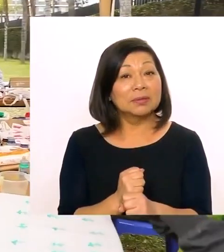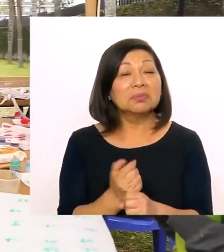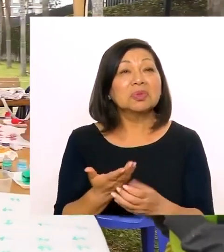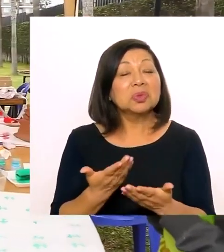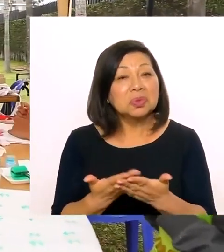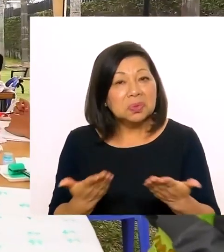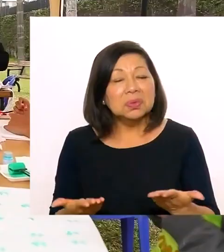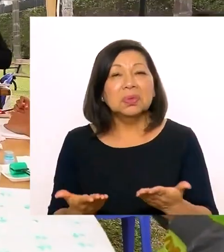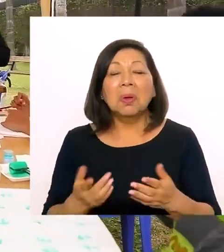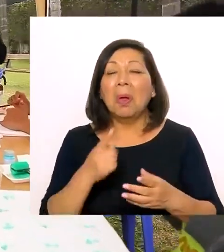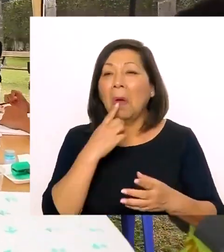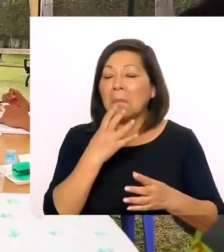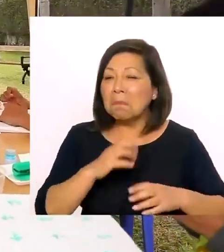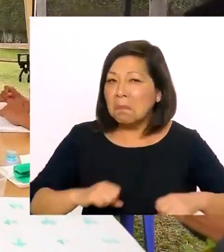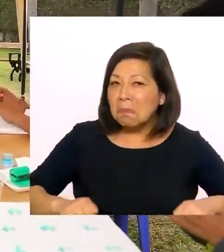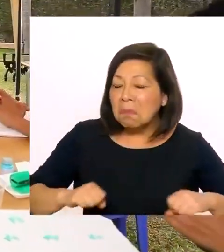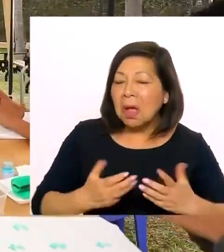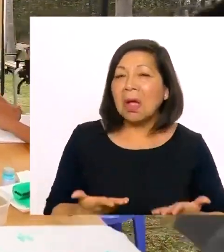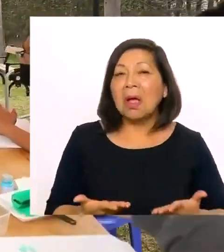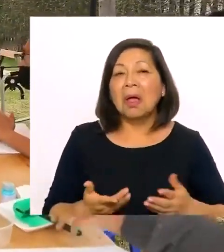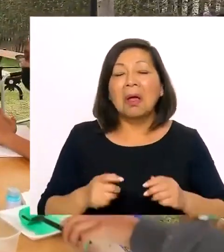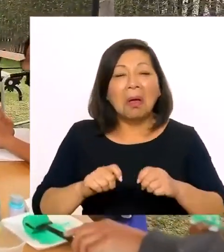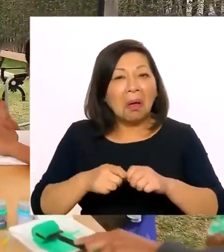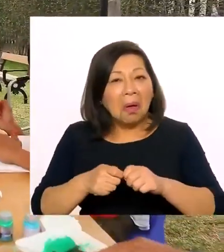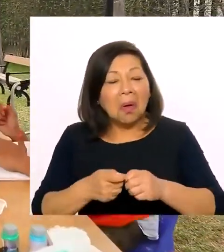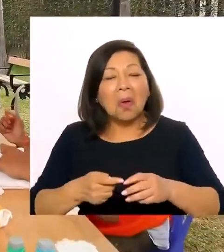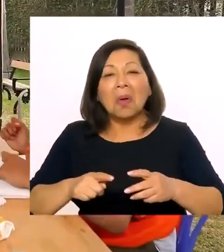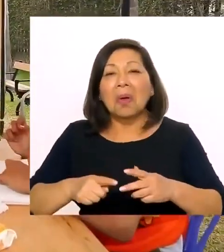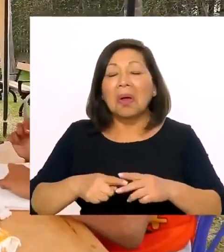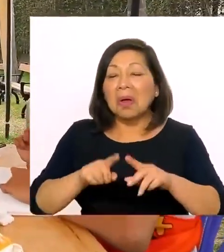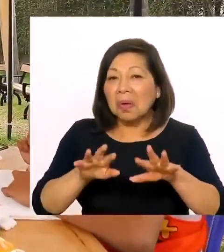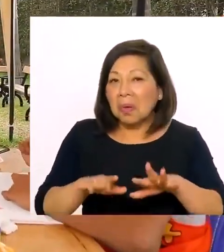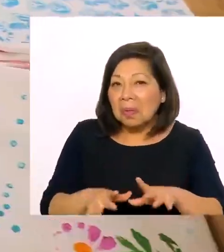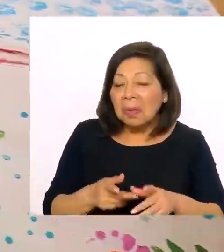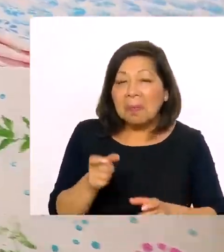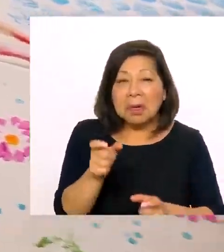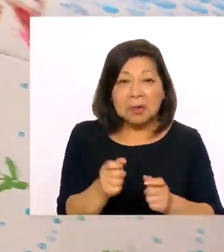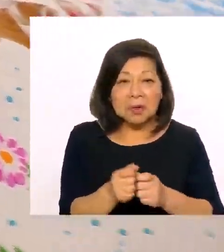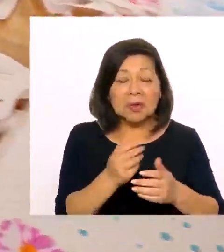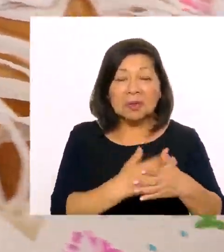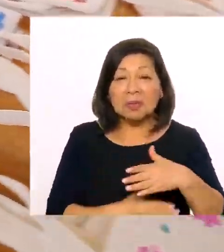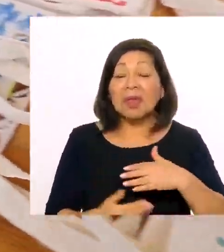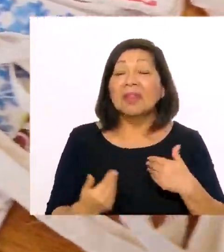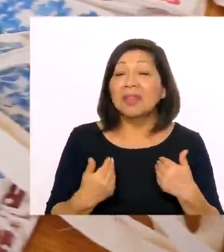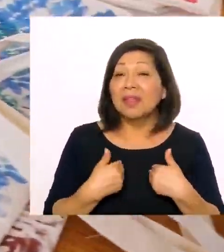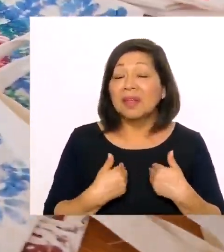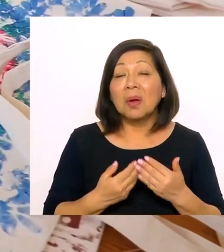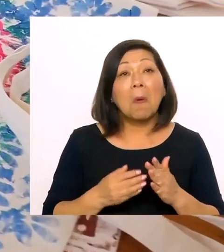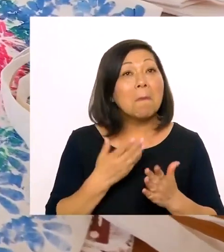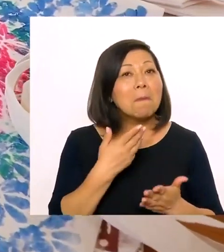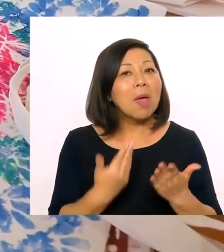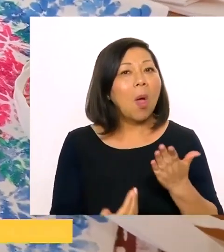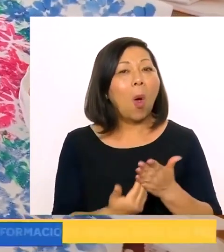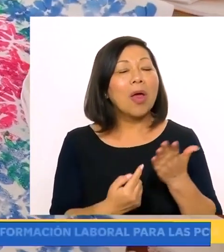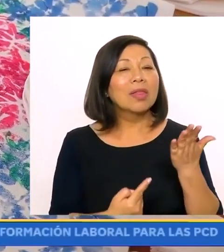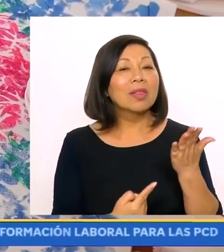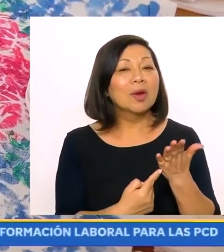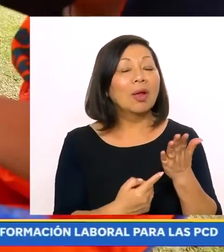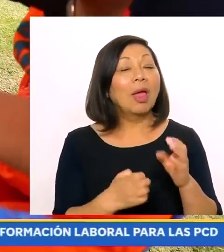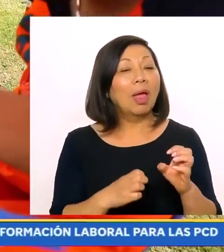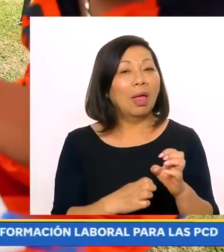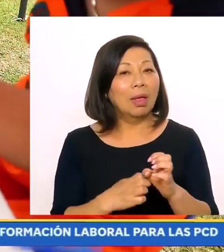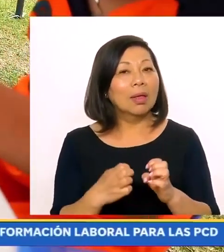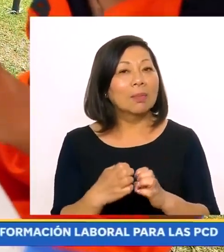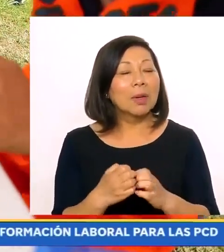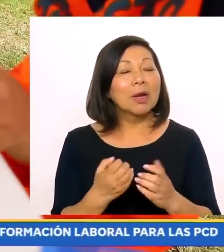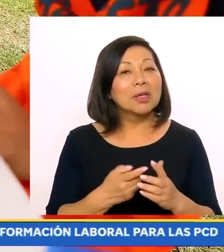que la formación laboral en visitería, en panadería, en arreglo de computadoras para las personas con discapacidad